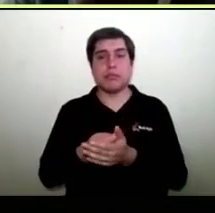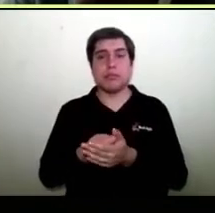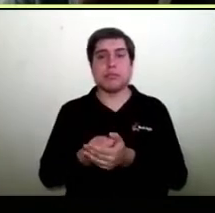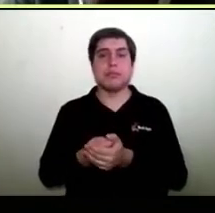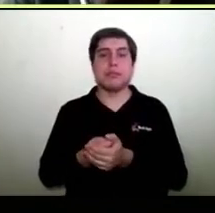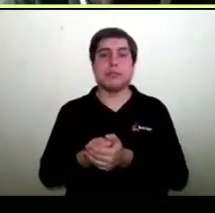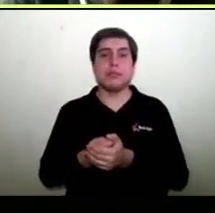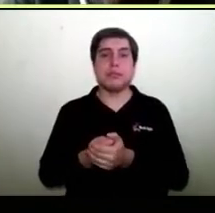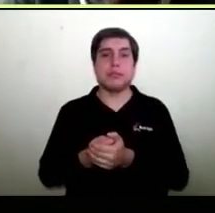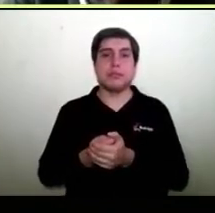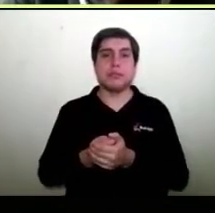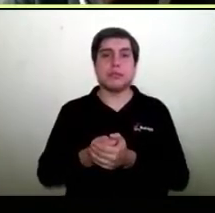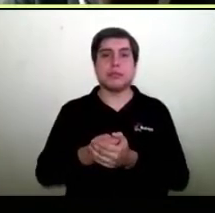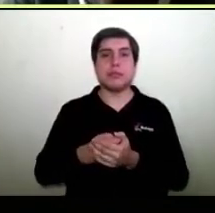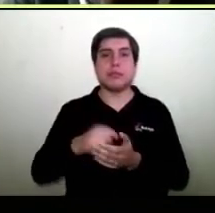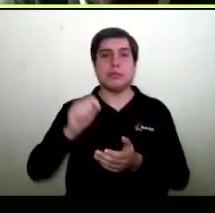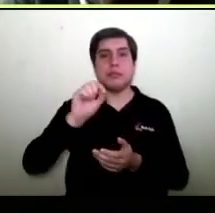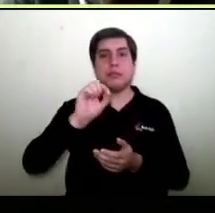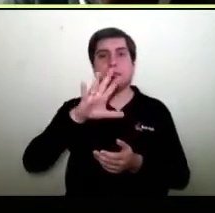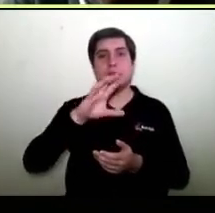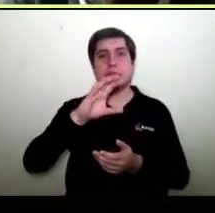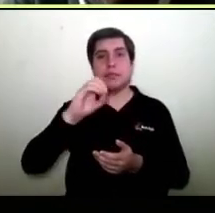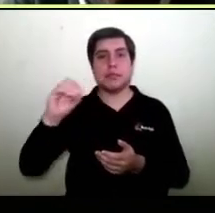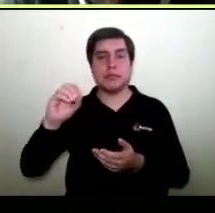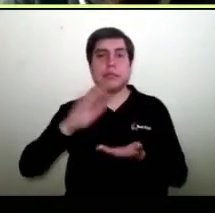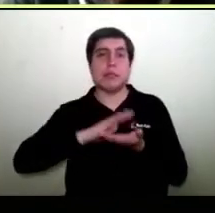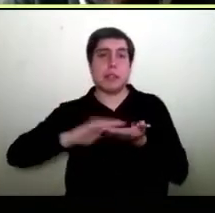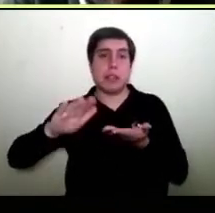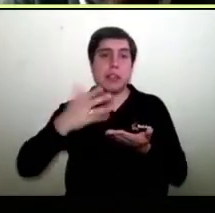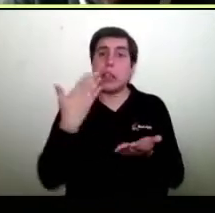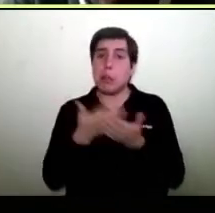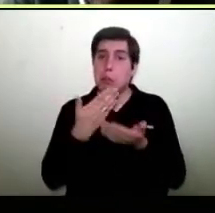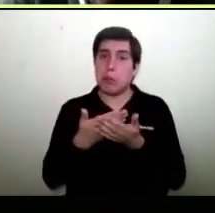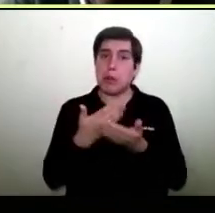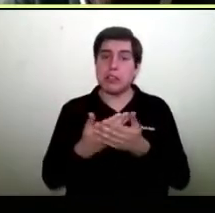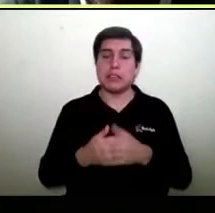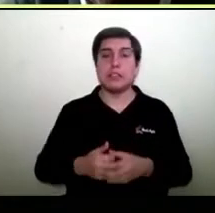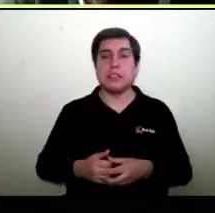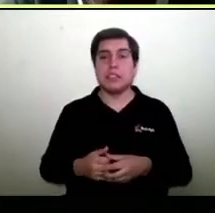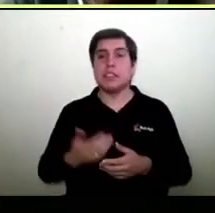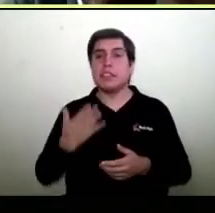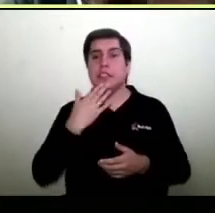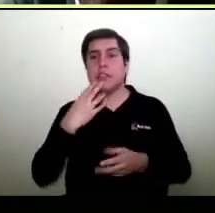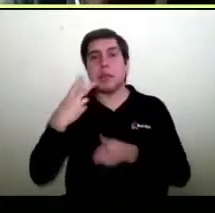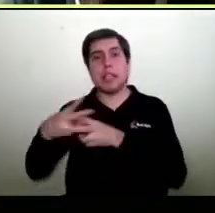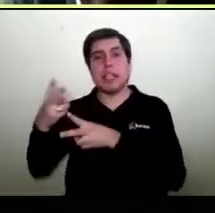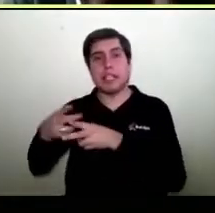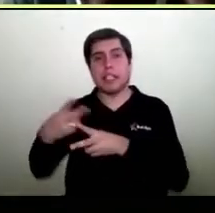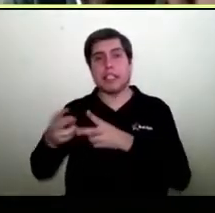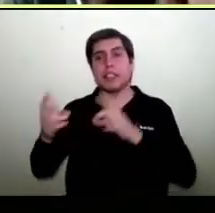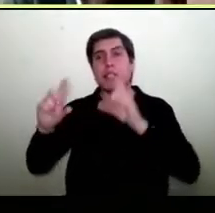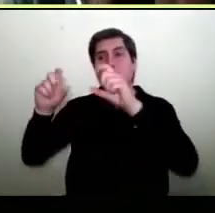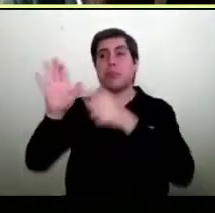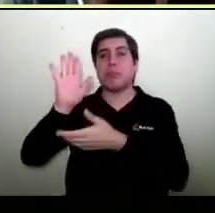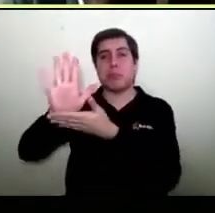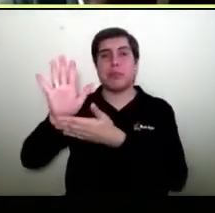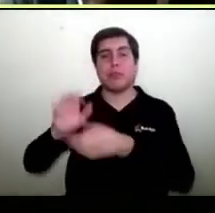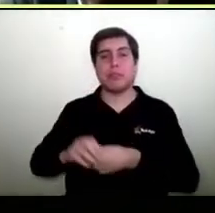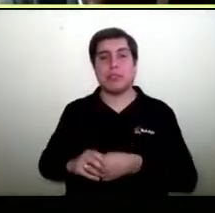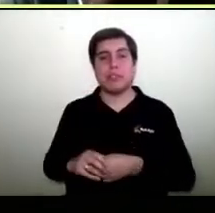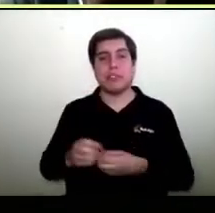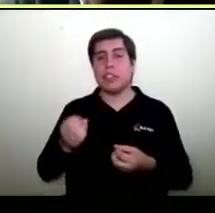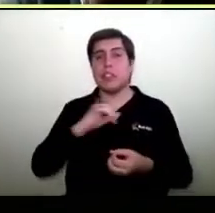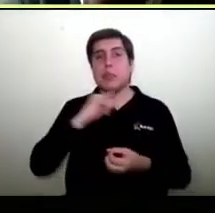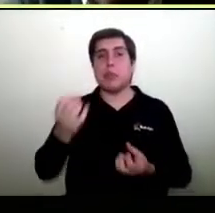que están 500 becas o 500 membresías sin costo, así que aprovechen porque van quedando pocas, después crea tu perfil y sube tus